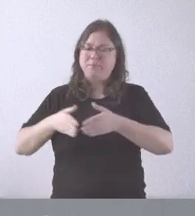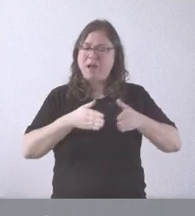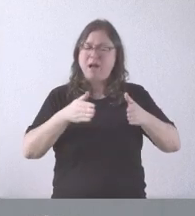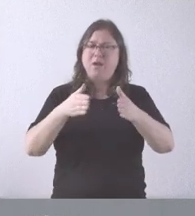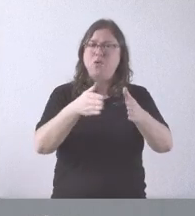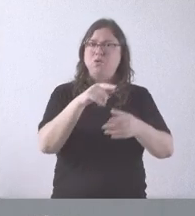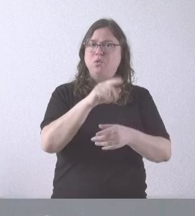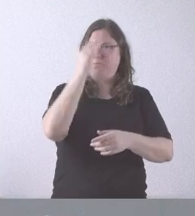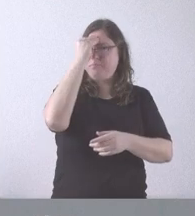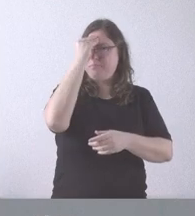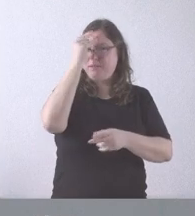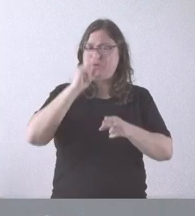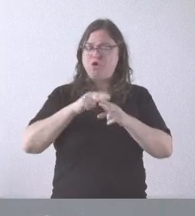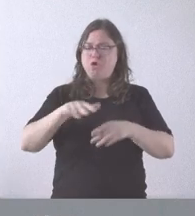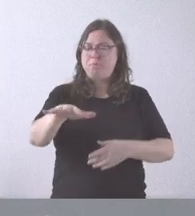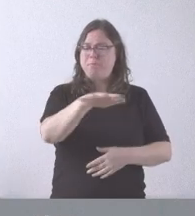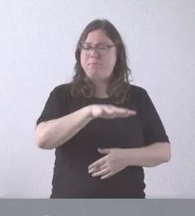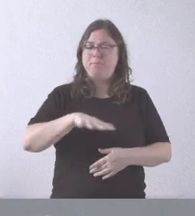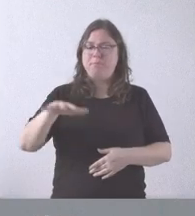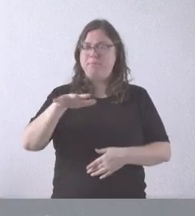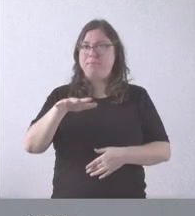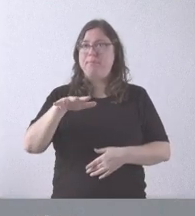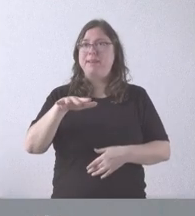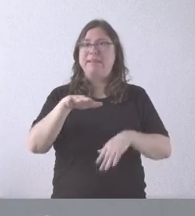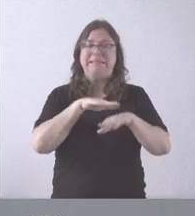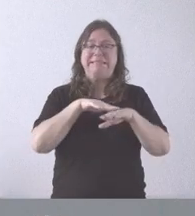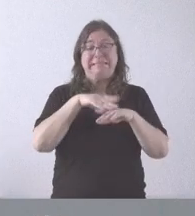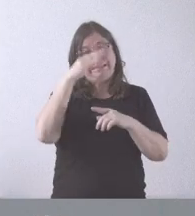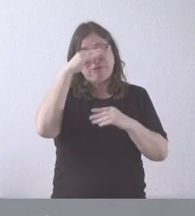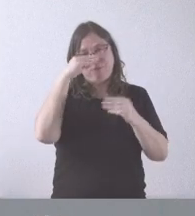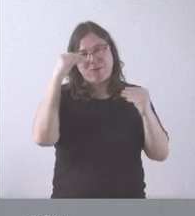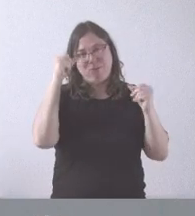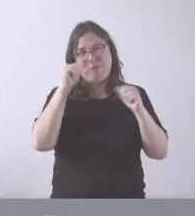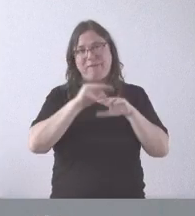nombre por esa zona, que me permitirán que no lo recuerdo ahora.